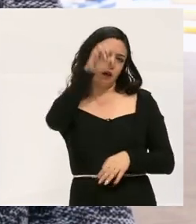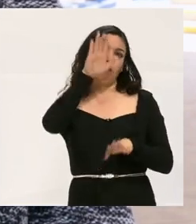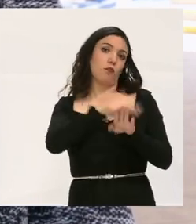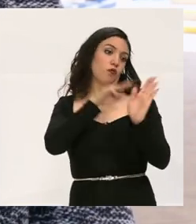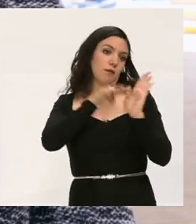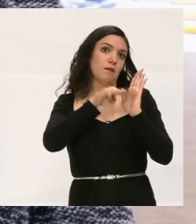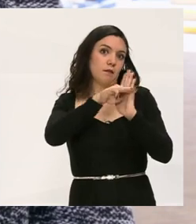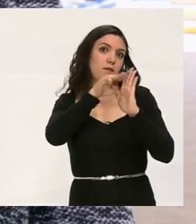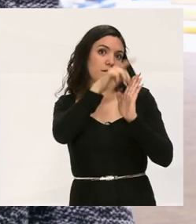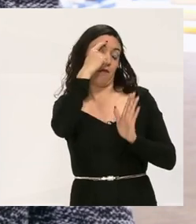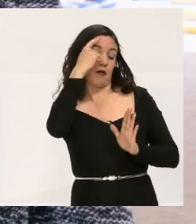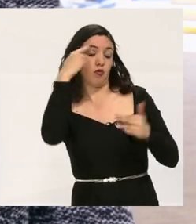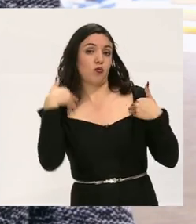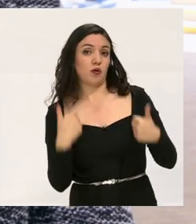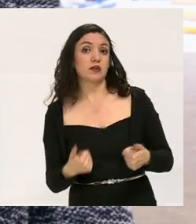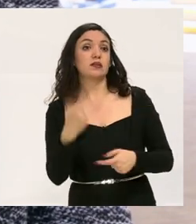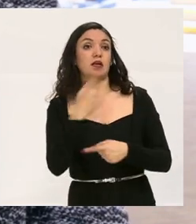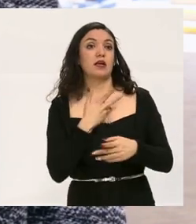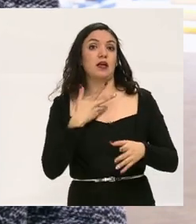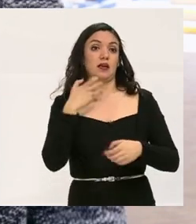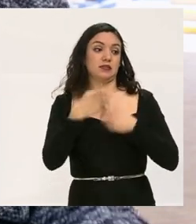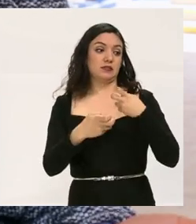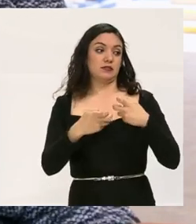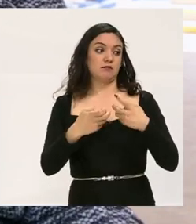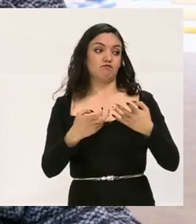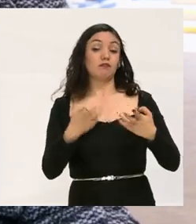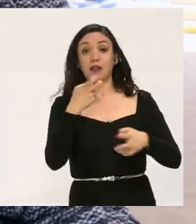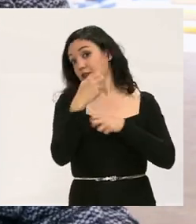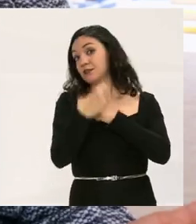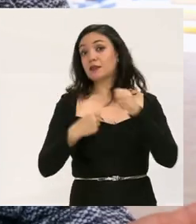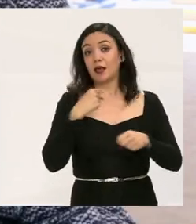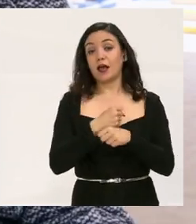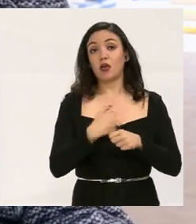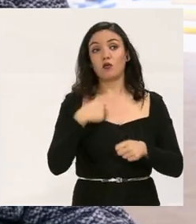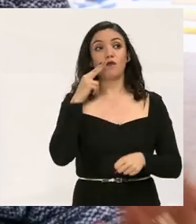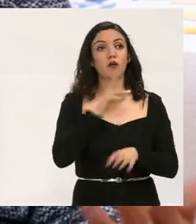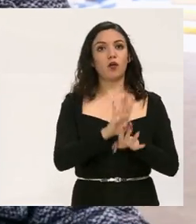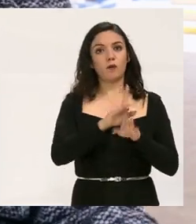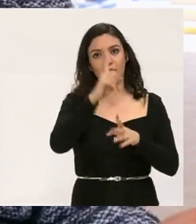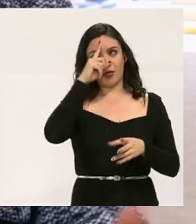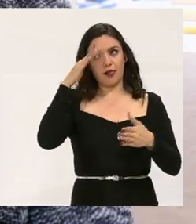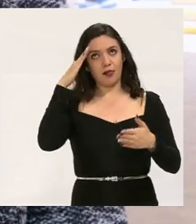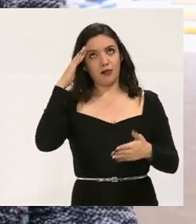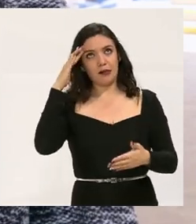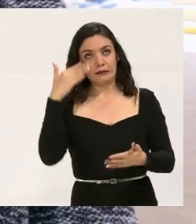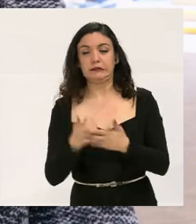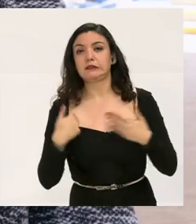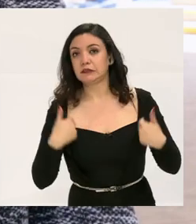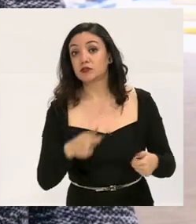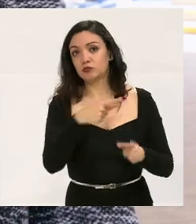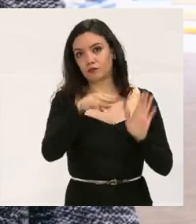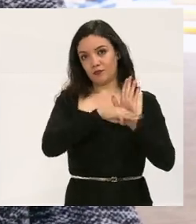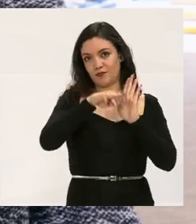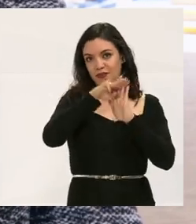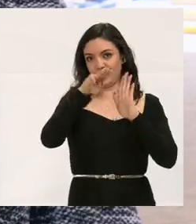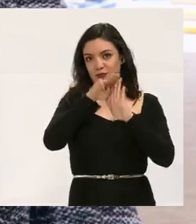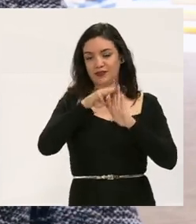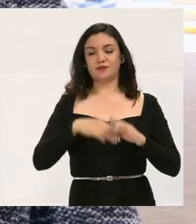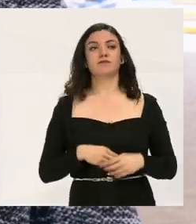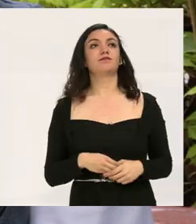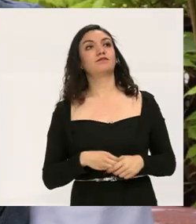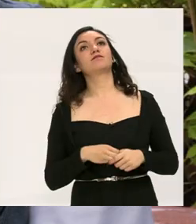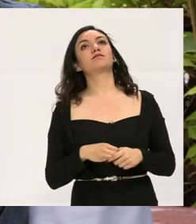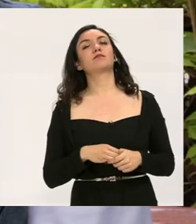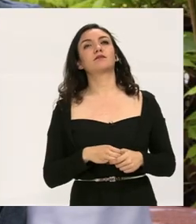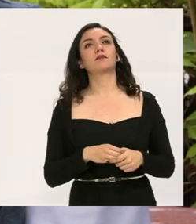por la edad y por la madurez. Que hasta estos tiempos, hasta este año, le está cayendo ya su madurez.